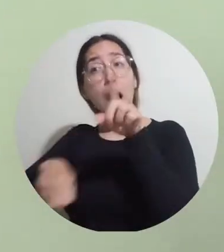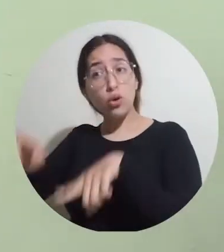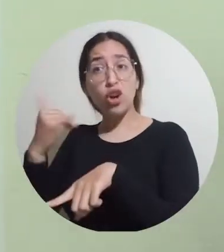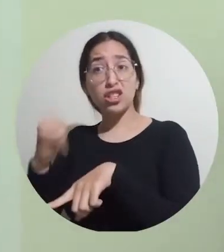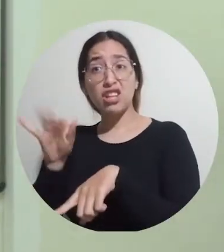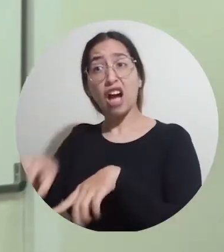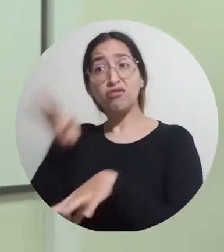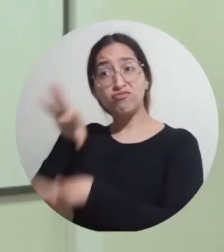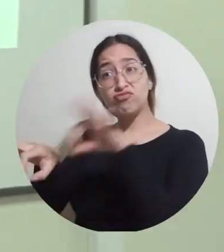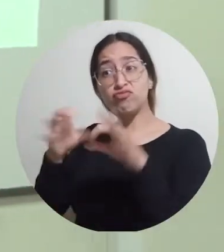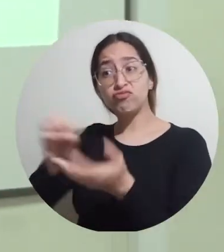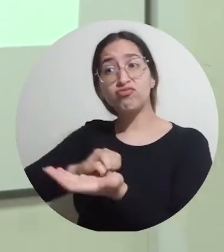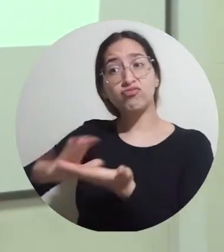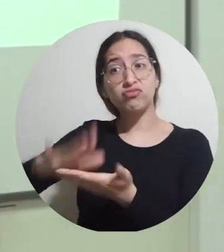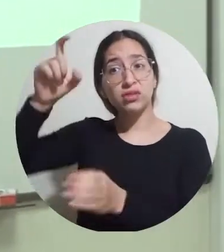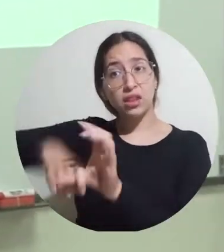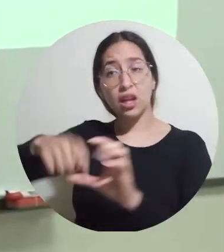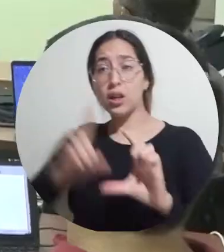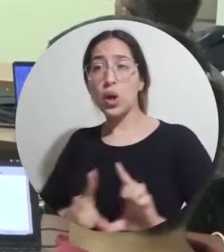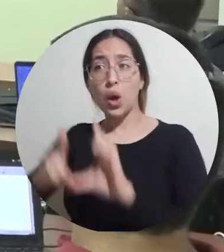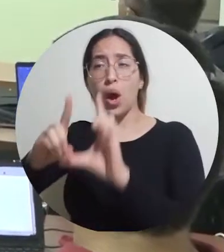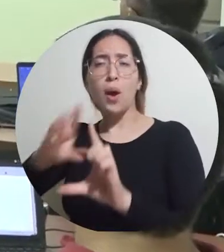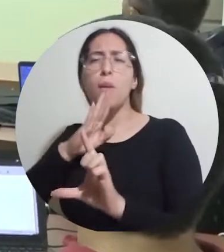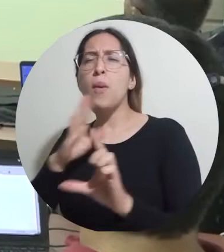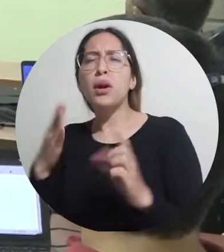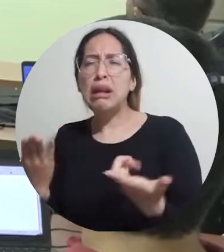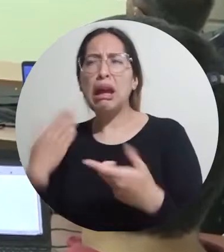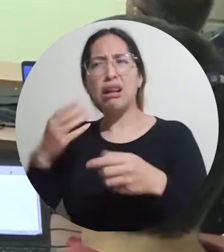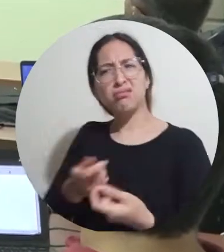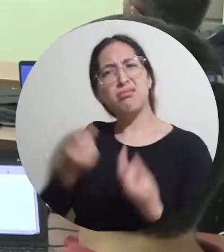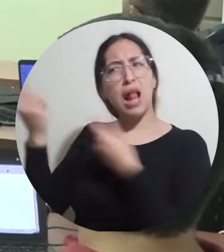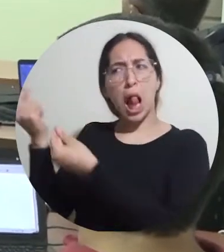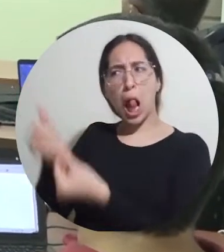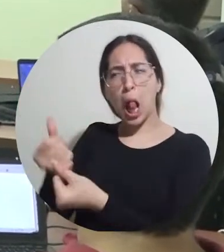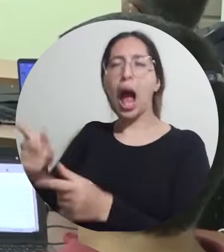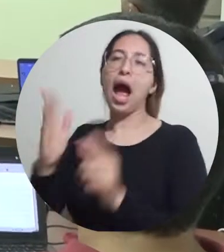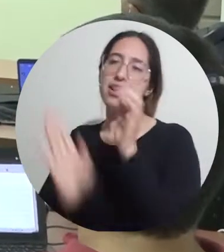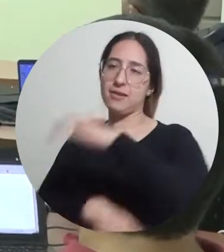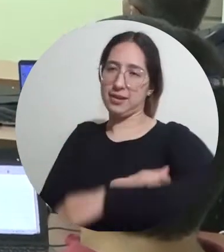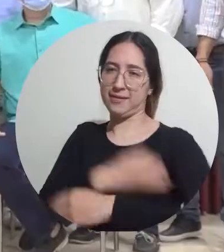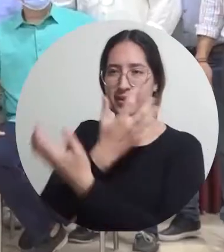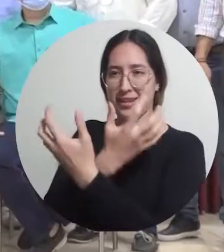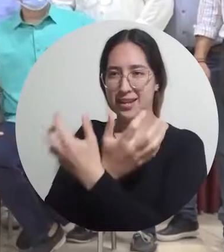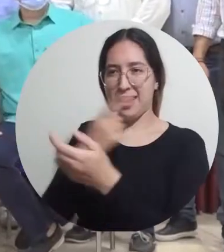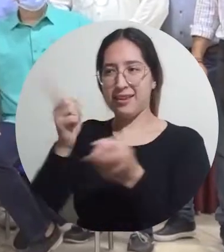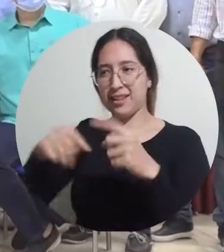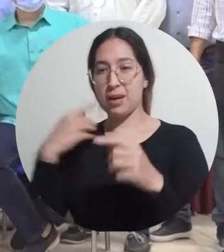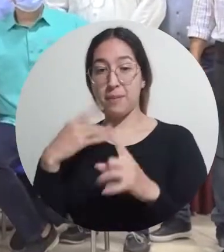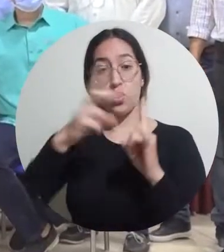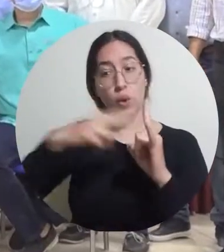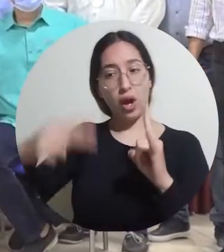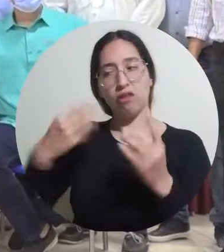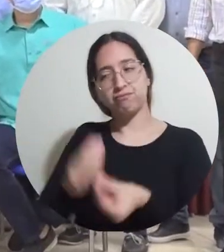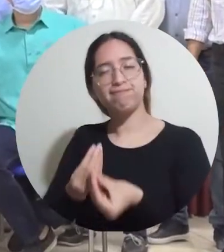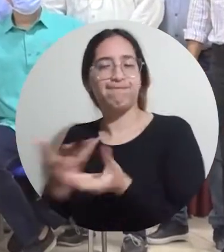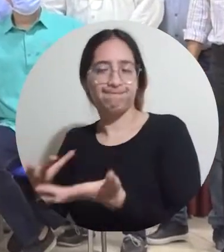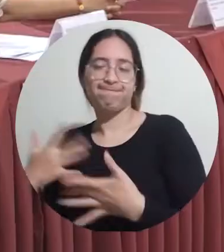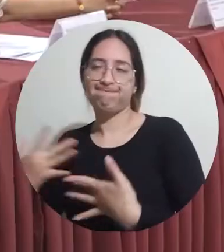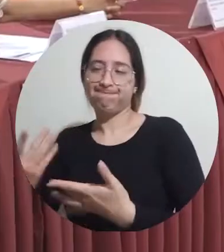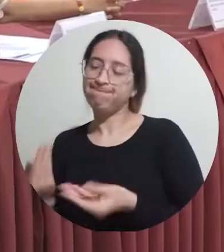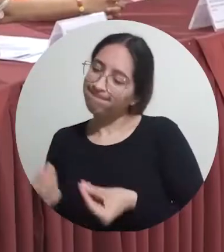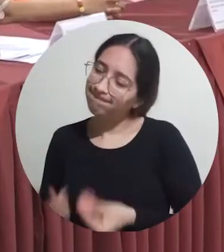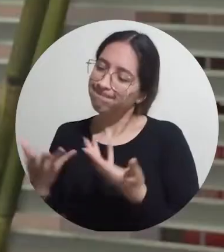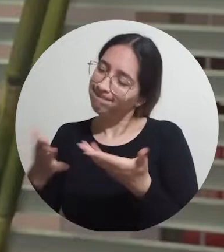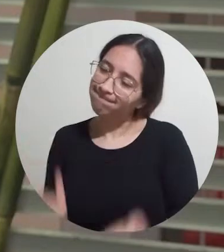del Ministerio de Ciencia, Tecnología e Innovación y beneficiarios de estímulos de formación avanzada proporcionados por la